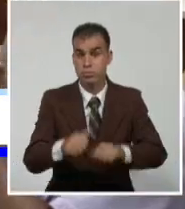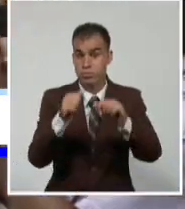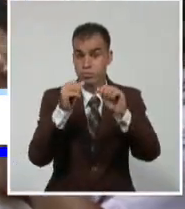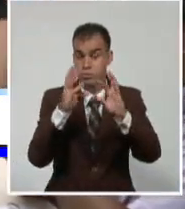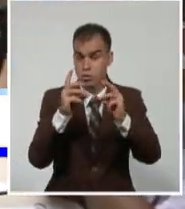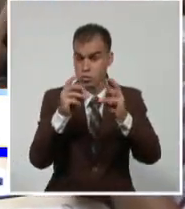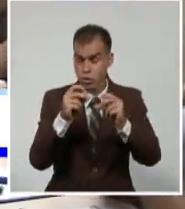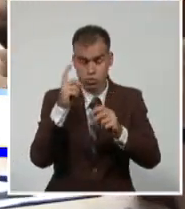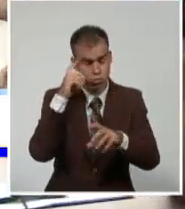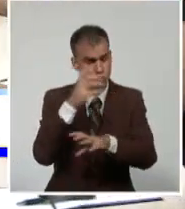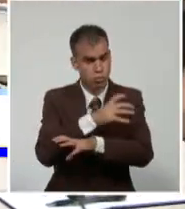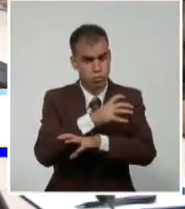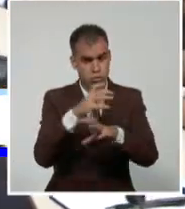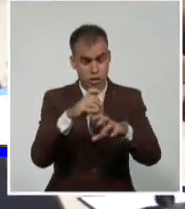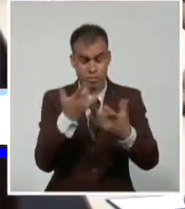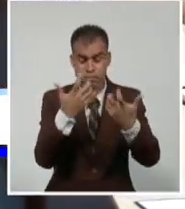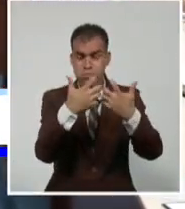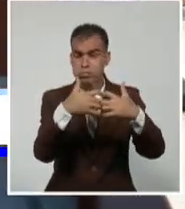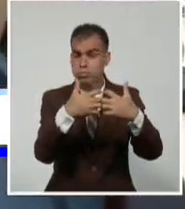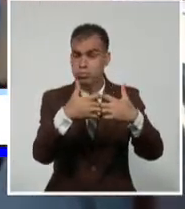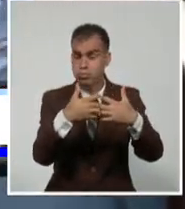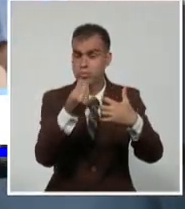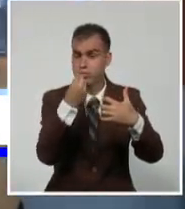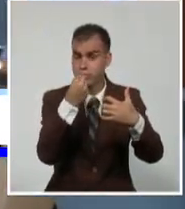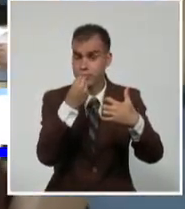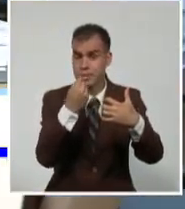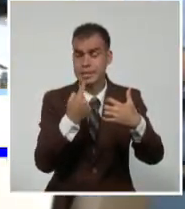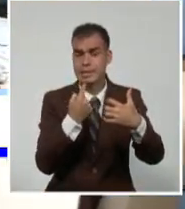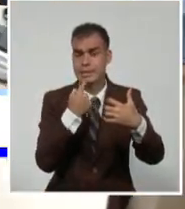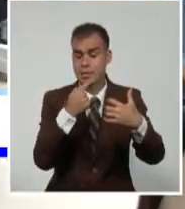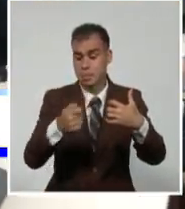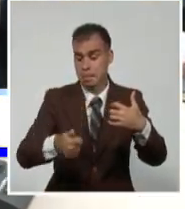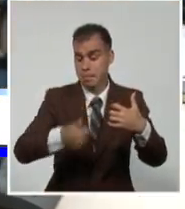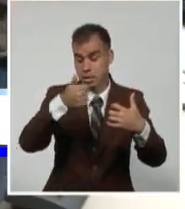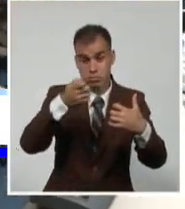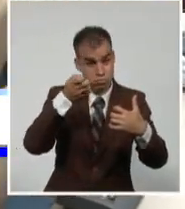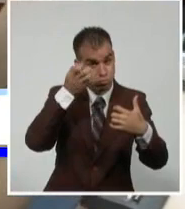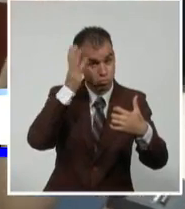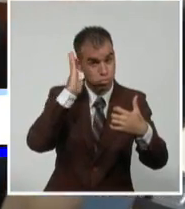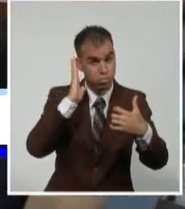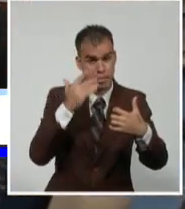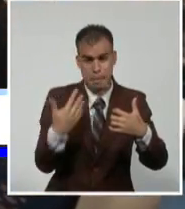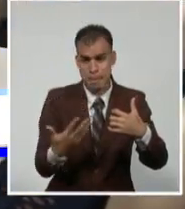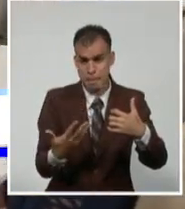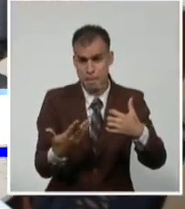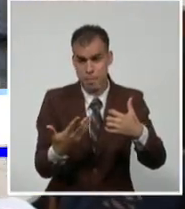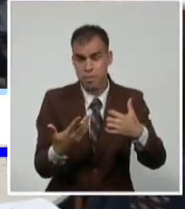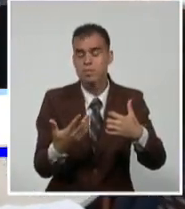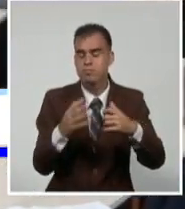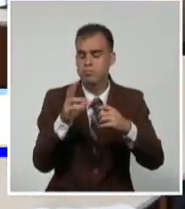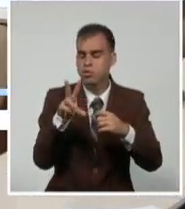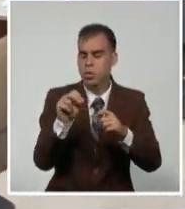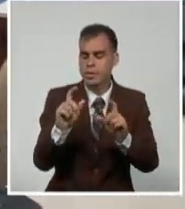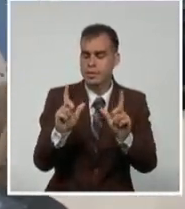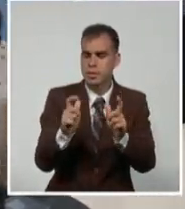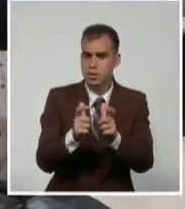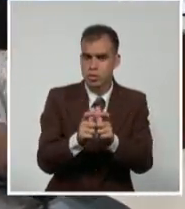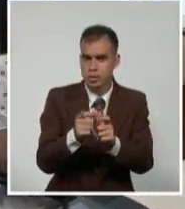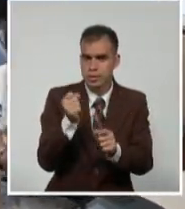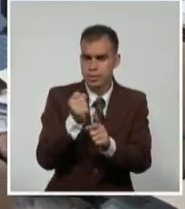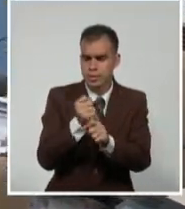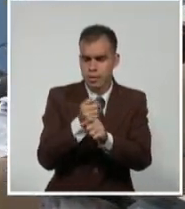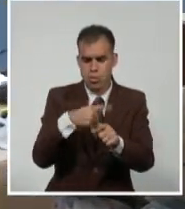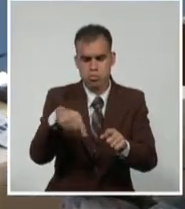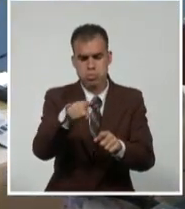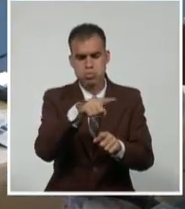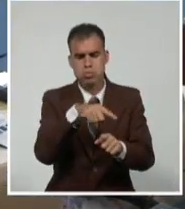en la producción nacional de alimentos, llamó el presidente cubano Miguel Díaz Canel Bermúdez durante un nuevo encuentro con investigadores y expertos